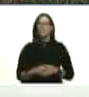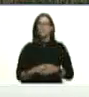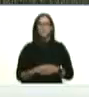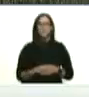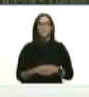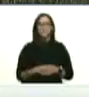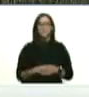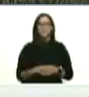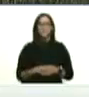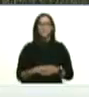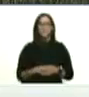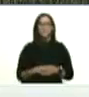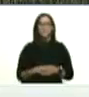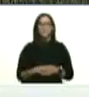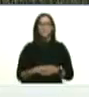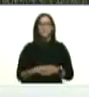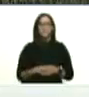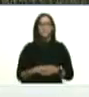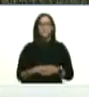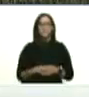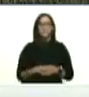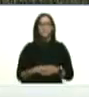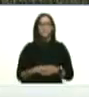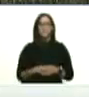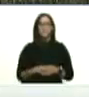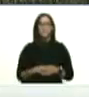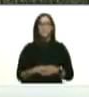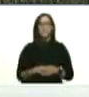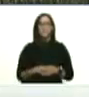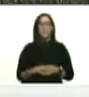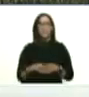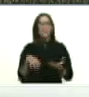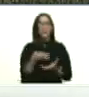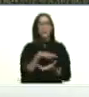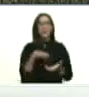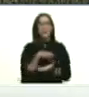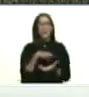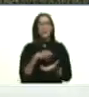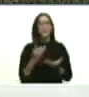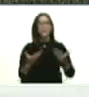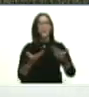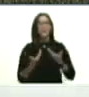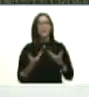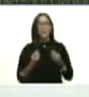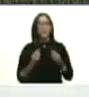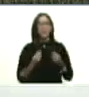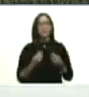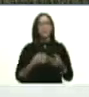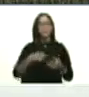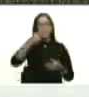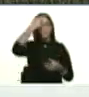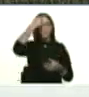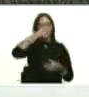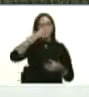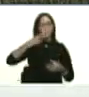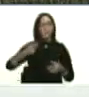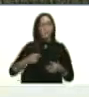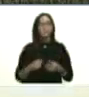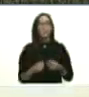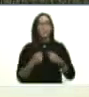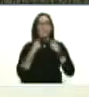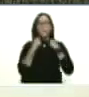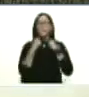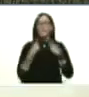en la afectación que tiene mucha población a veces pierden todos sus